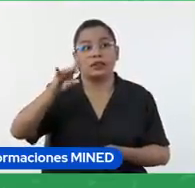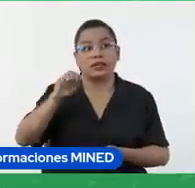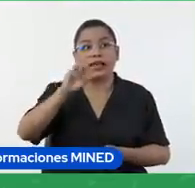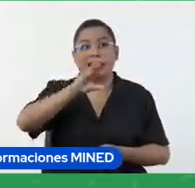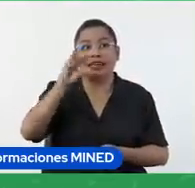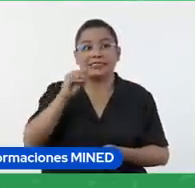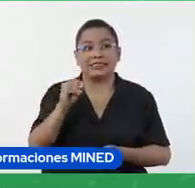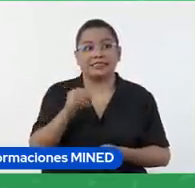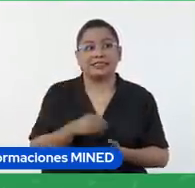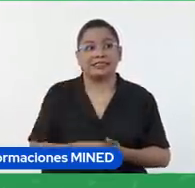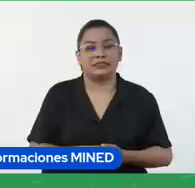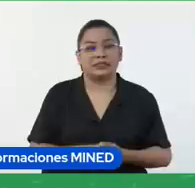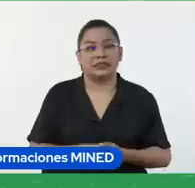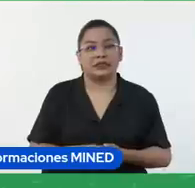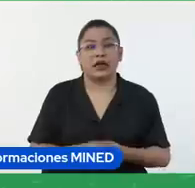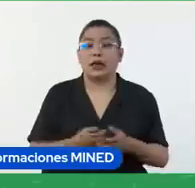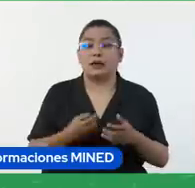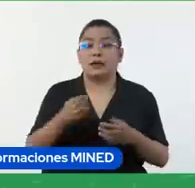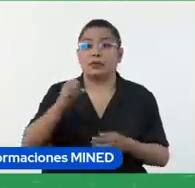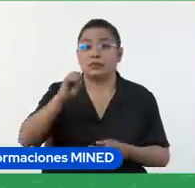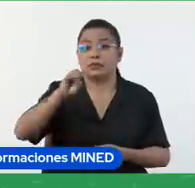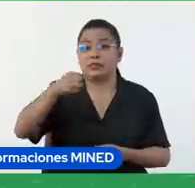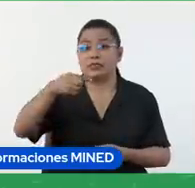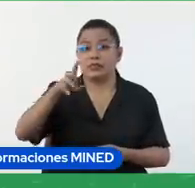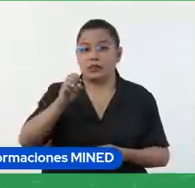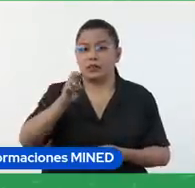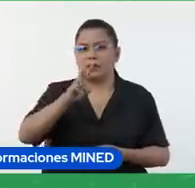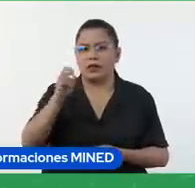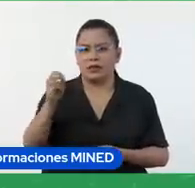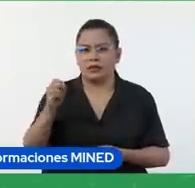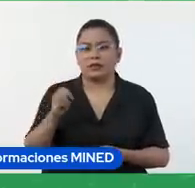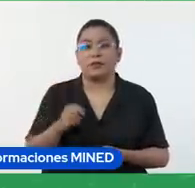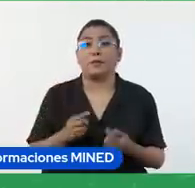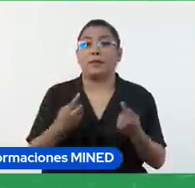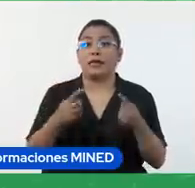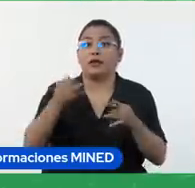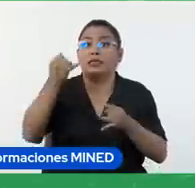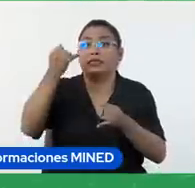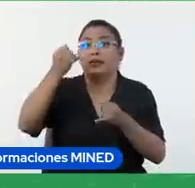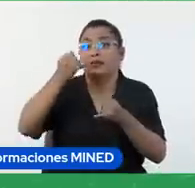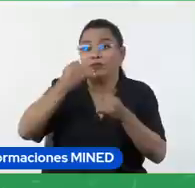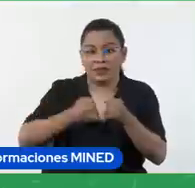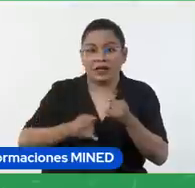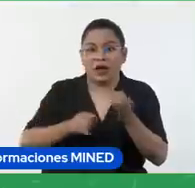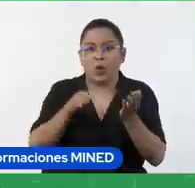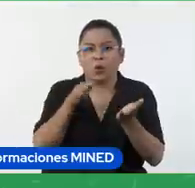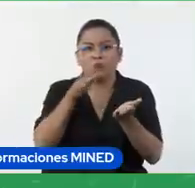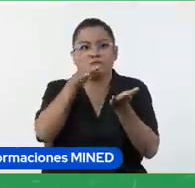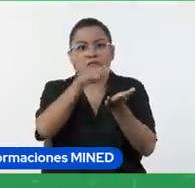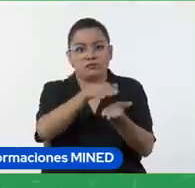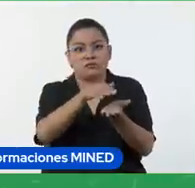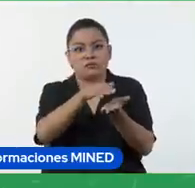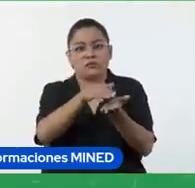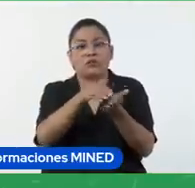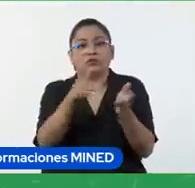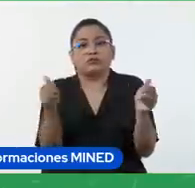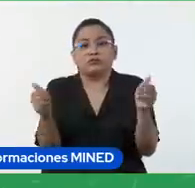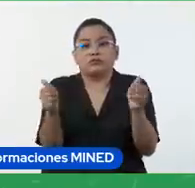pero ya estamos finalizando la unidad entonces junto con los estudiantes